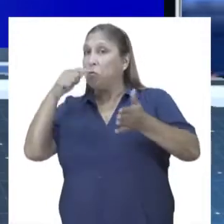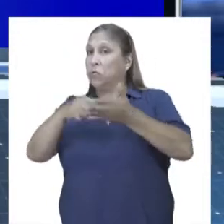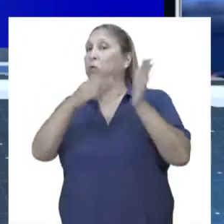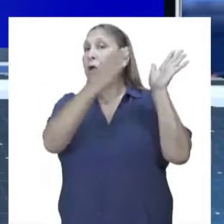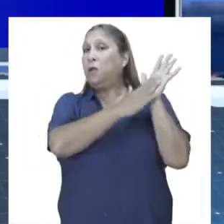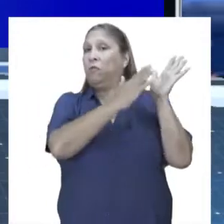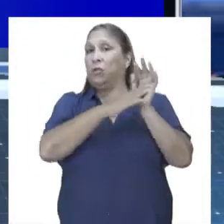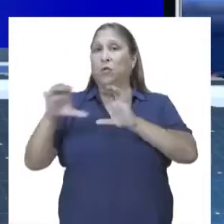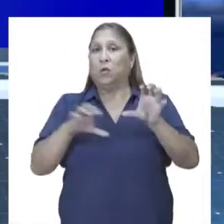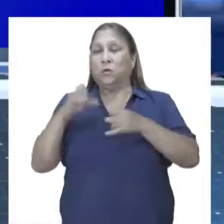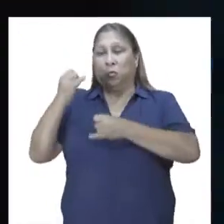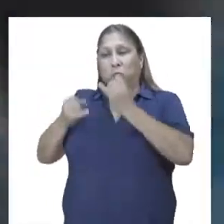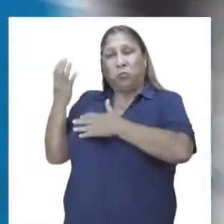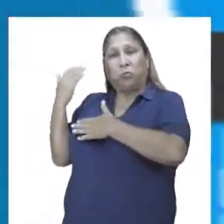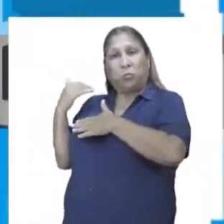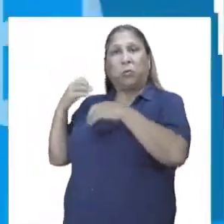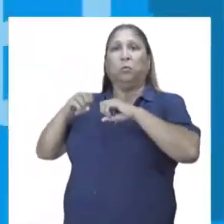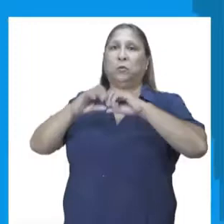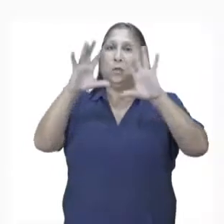realizó en los últimos días.